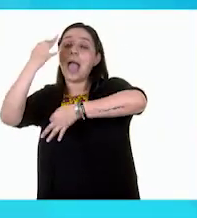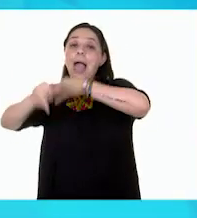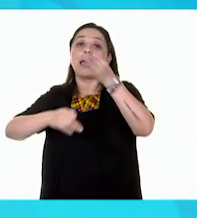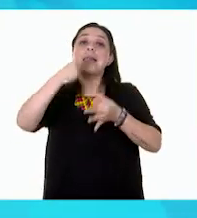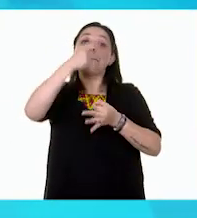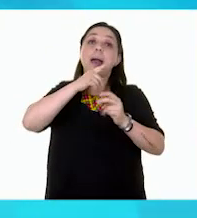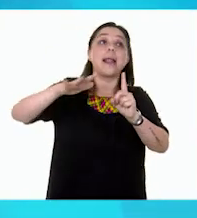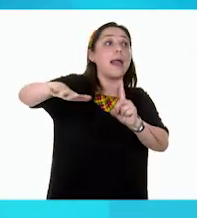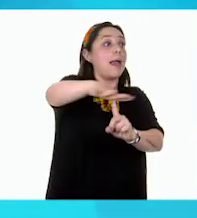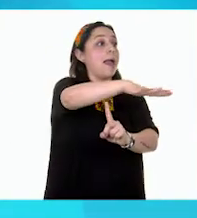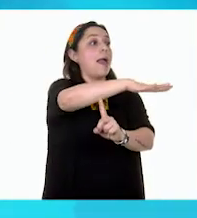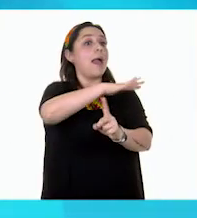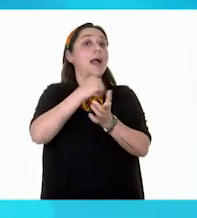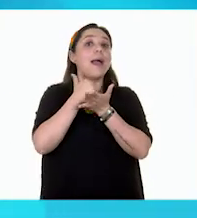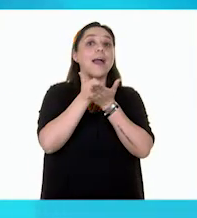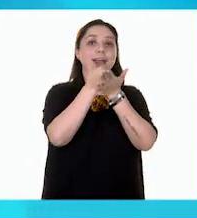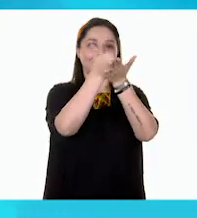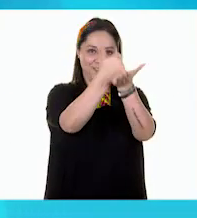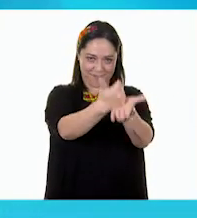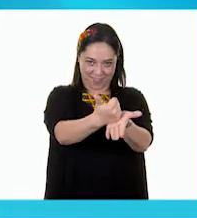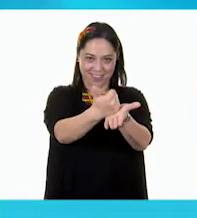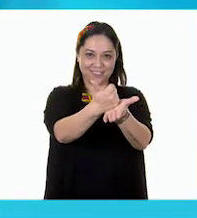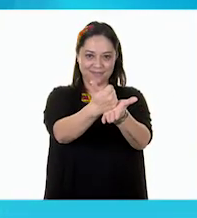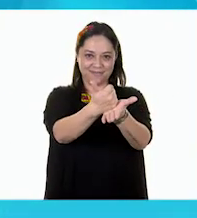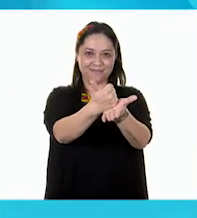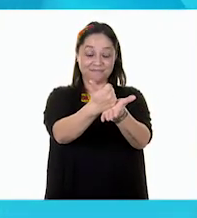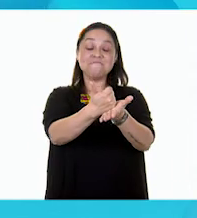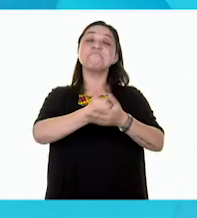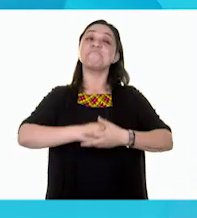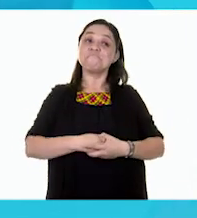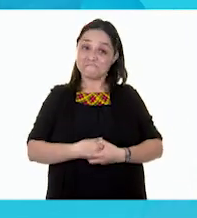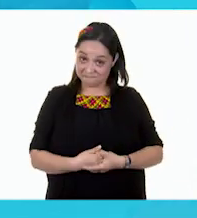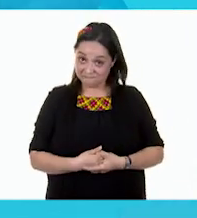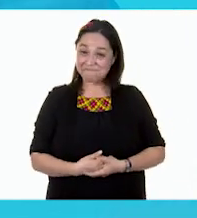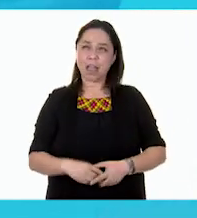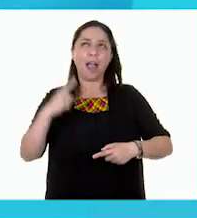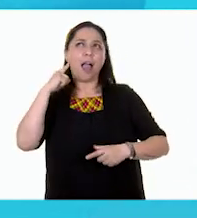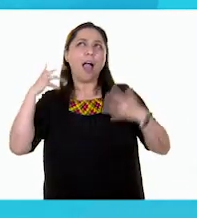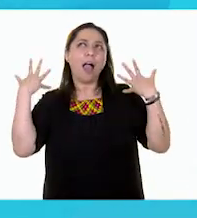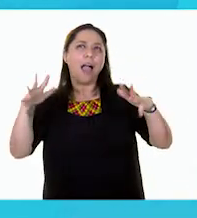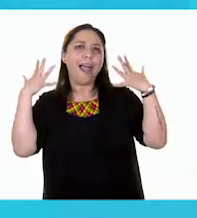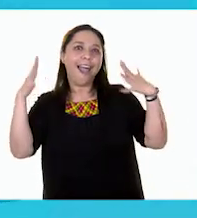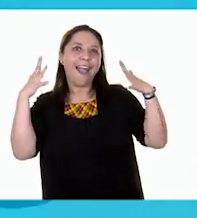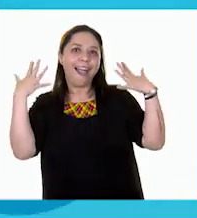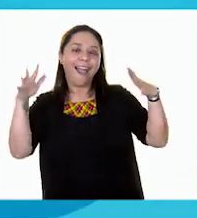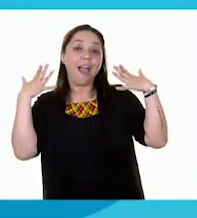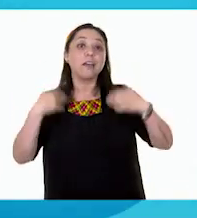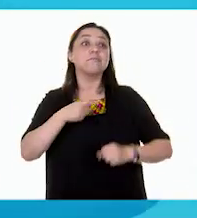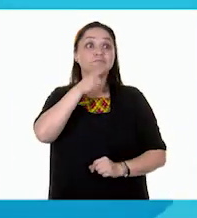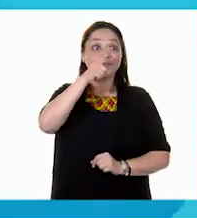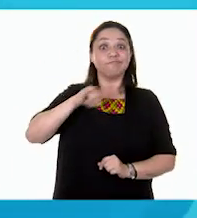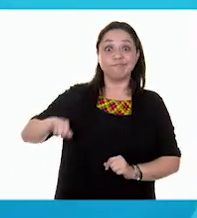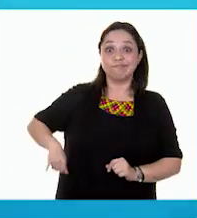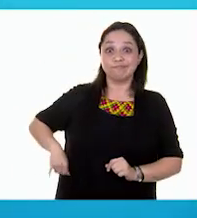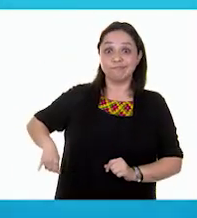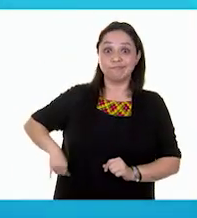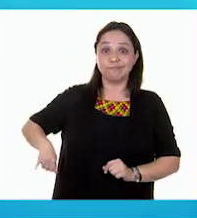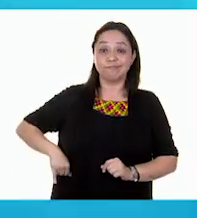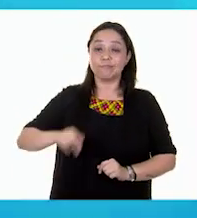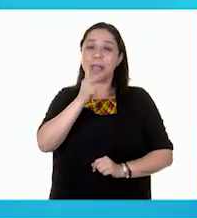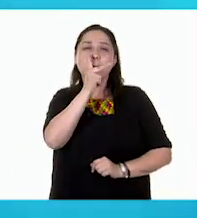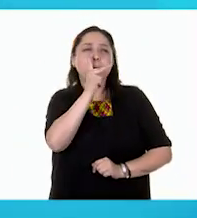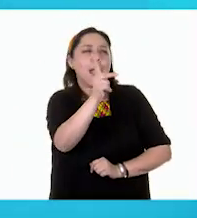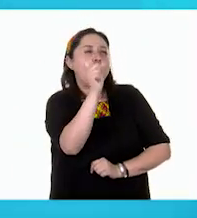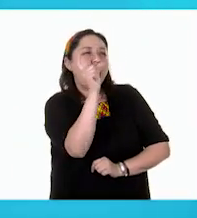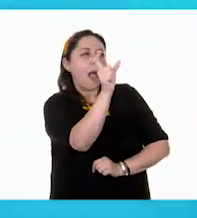del medio ambiente. ¡Qué bien! ustedes, qué interesante, Erick. Exactamente. Las palabras claves del día de